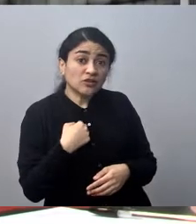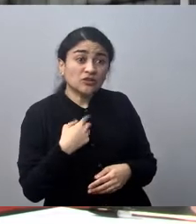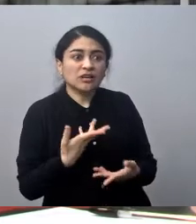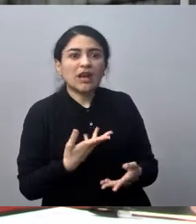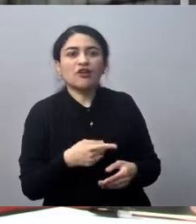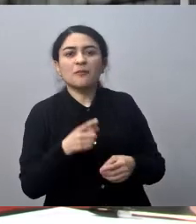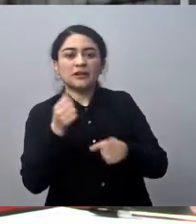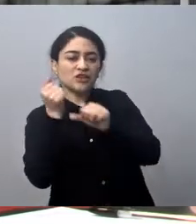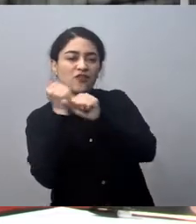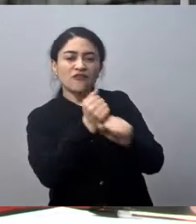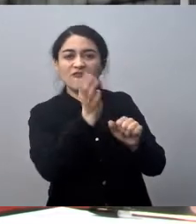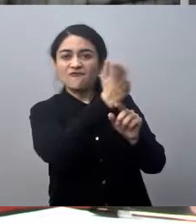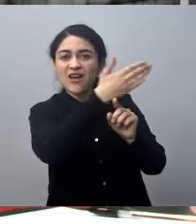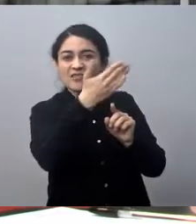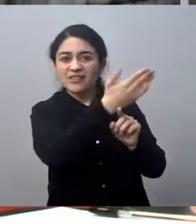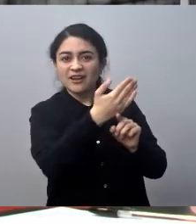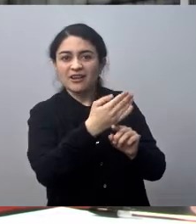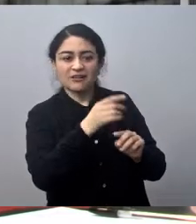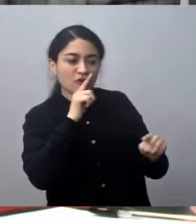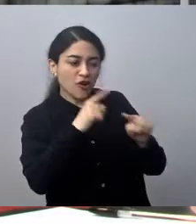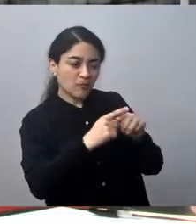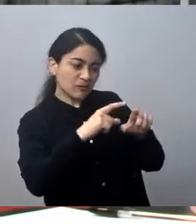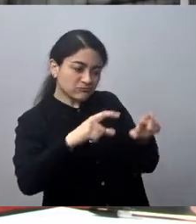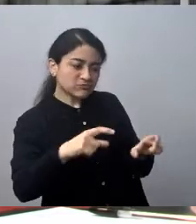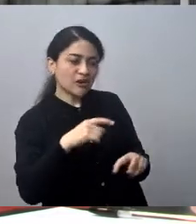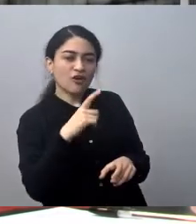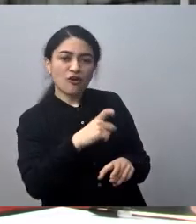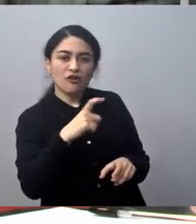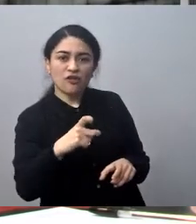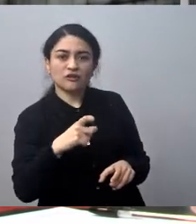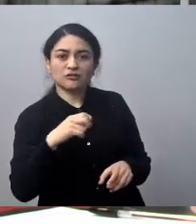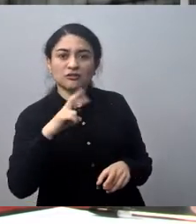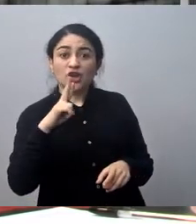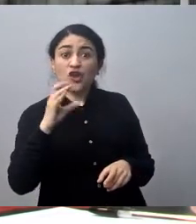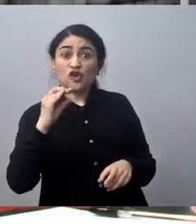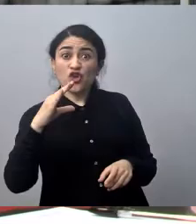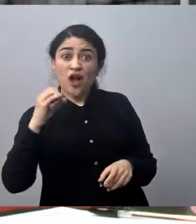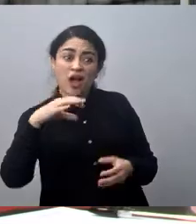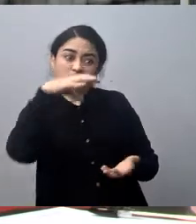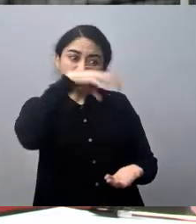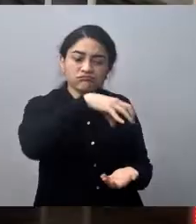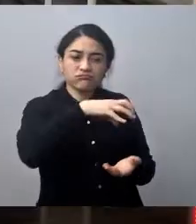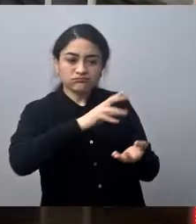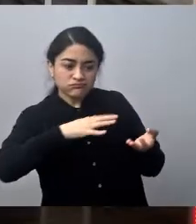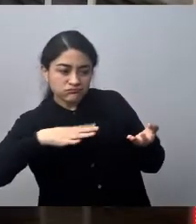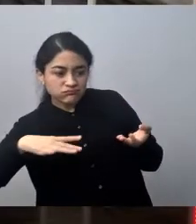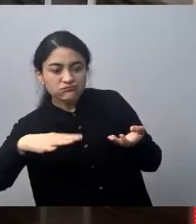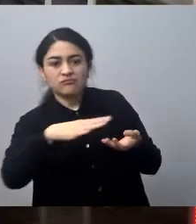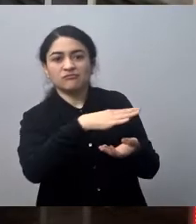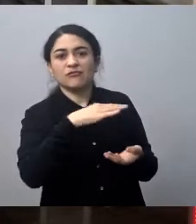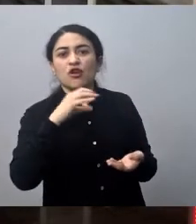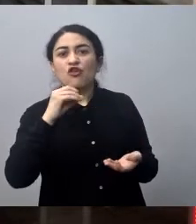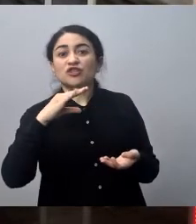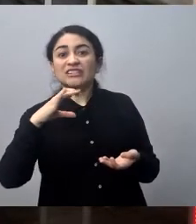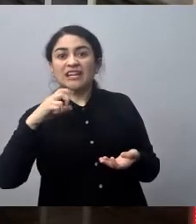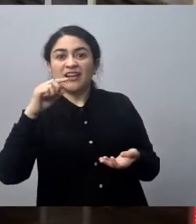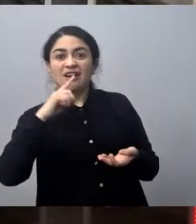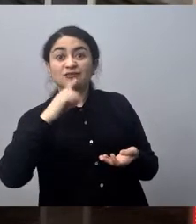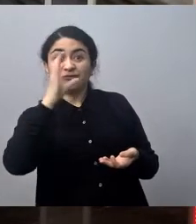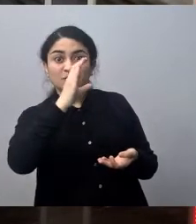bandera de Concon y decir roca oceánica de Concon, pero la responsabilidad ante cualquier situación, yo le decía